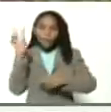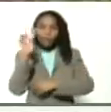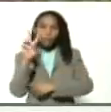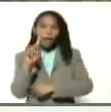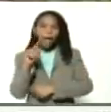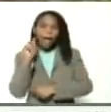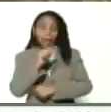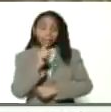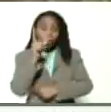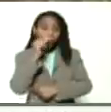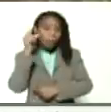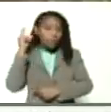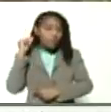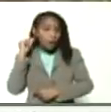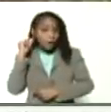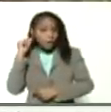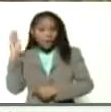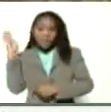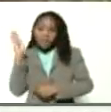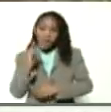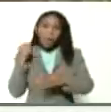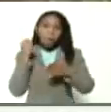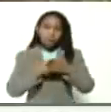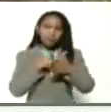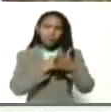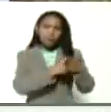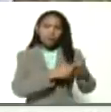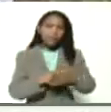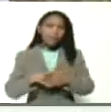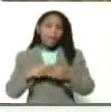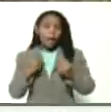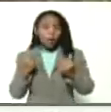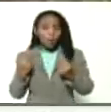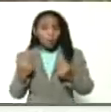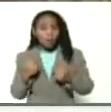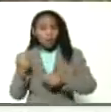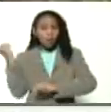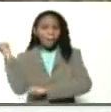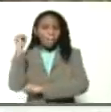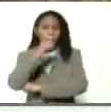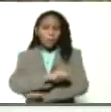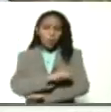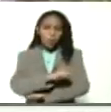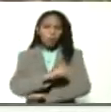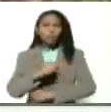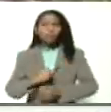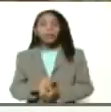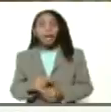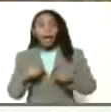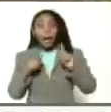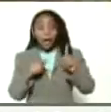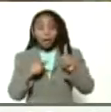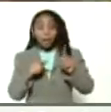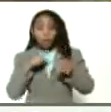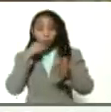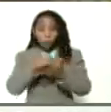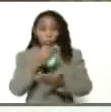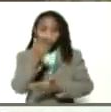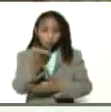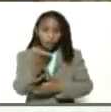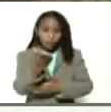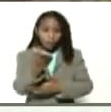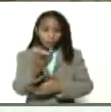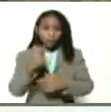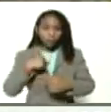campesinos, estas campesinas vienen combatiendo la guerra económica y son los que están venciendo la guerra económica y por eso en nombre de usted presidente le